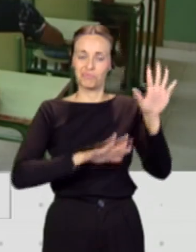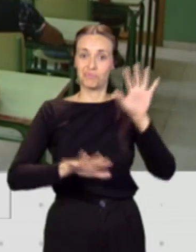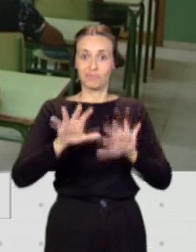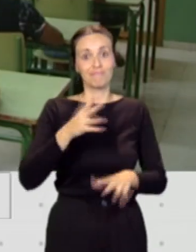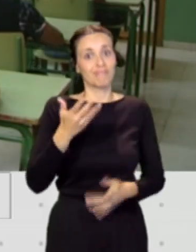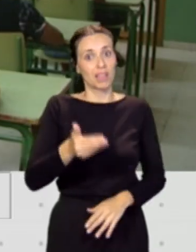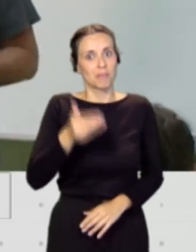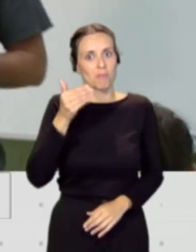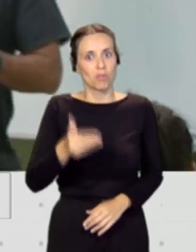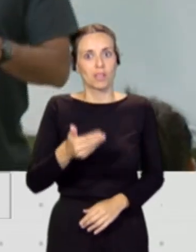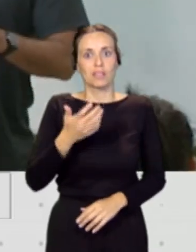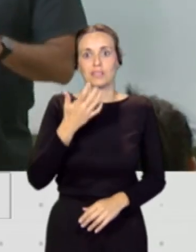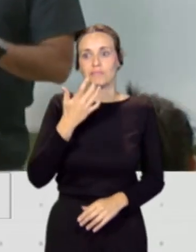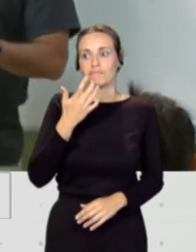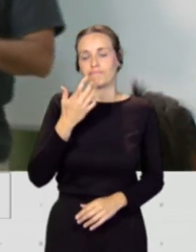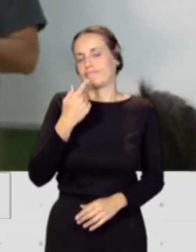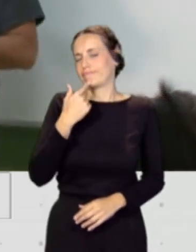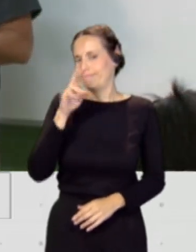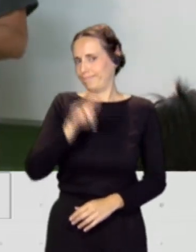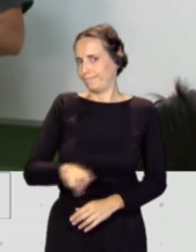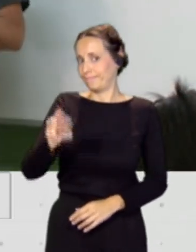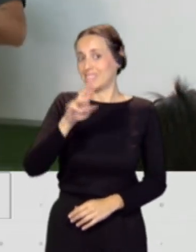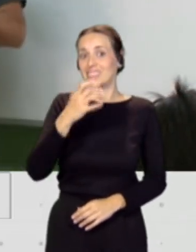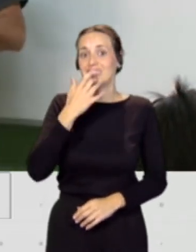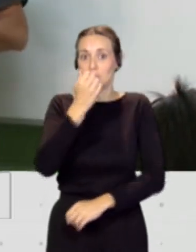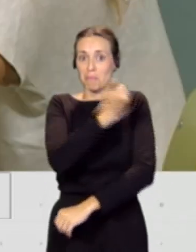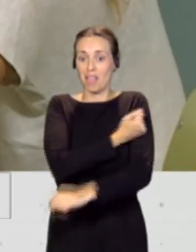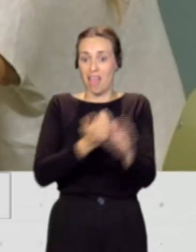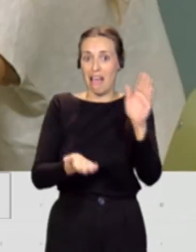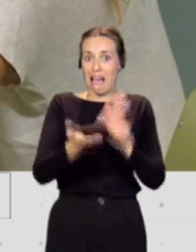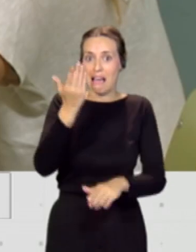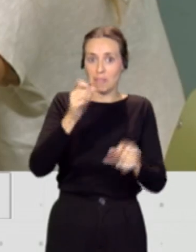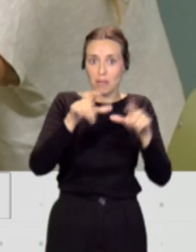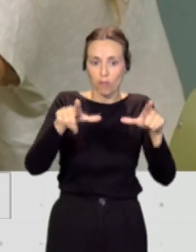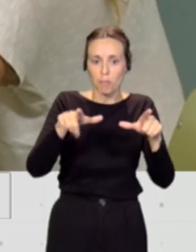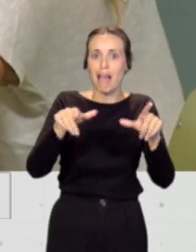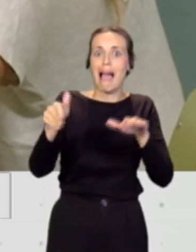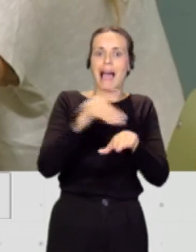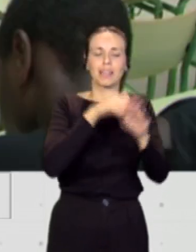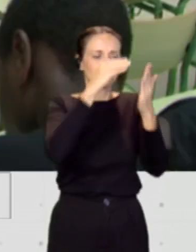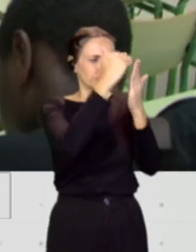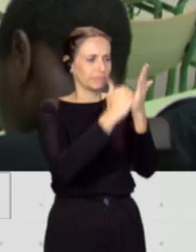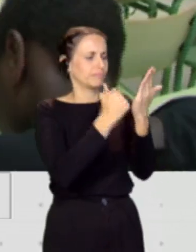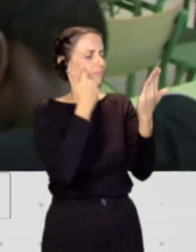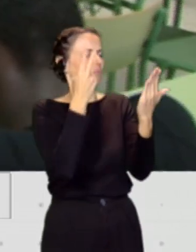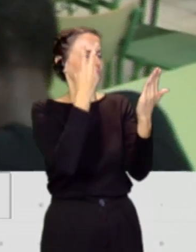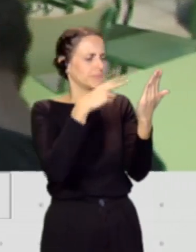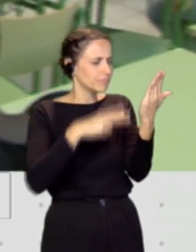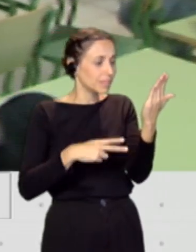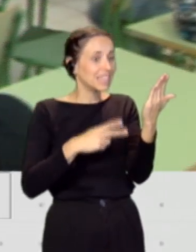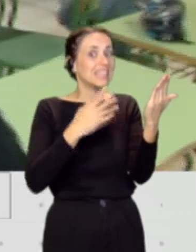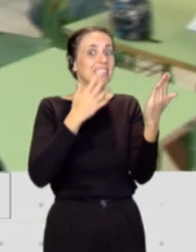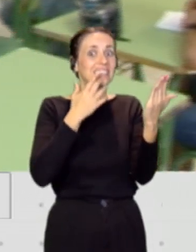cuando también, siempre decimos lo mismo, cuando nos demos de alta en las plataformas, leamos los términos y condiciones y, sobre todo, si van dirigidos a menores de edad,